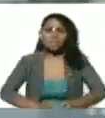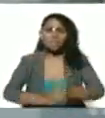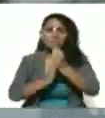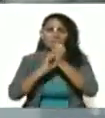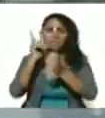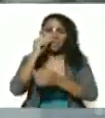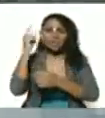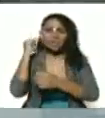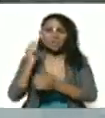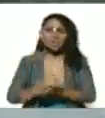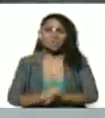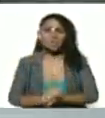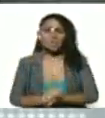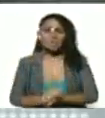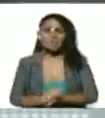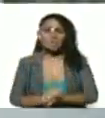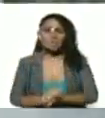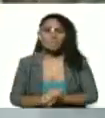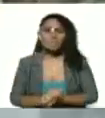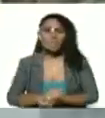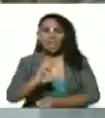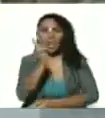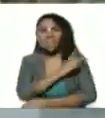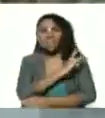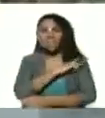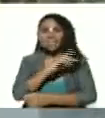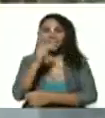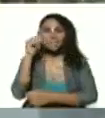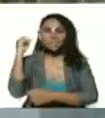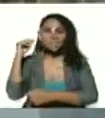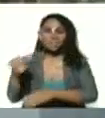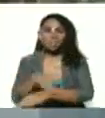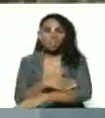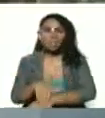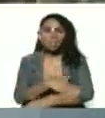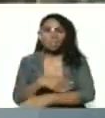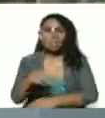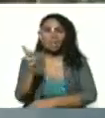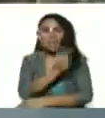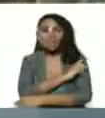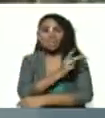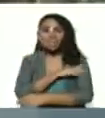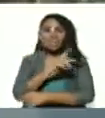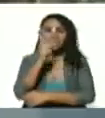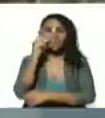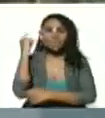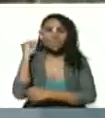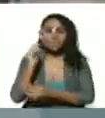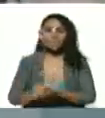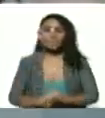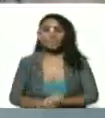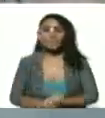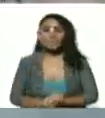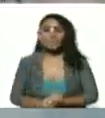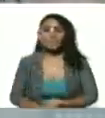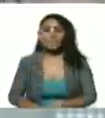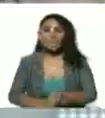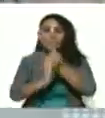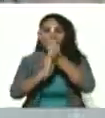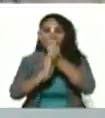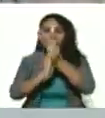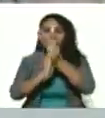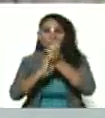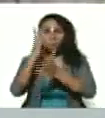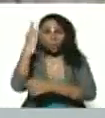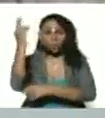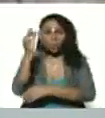lideresas, jefes y jefas de calle, jefas y jefes, y líderes de consejos